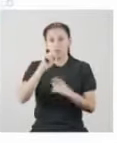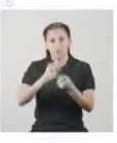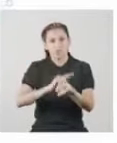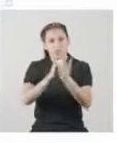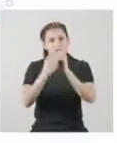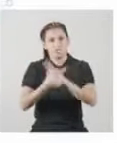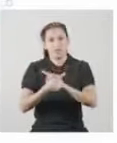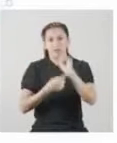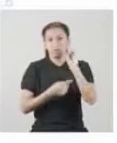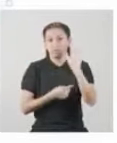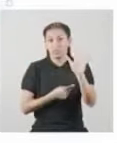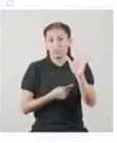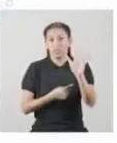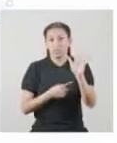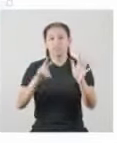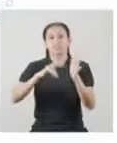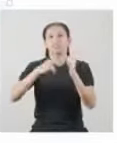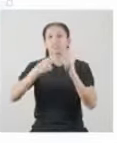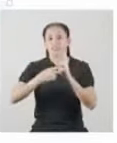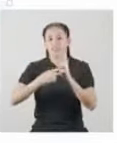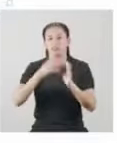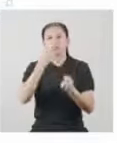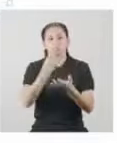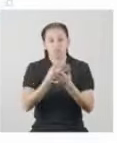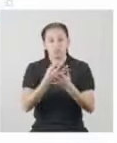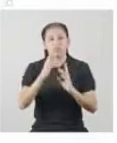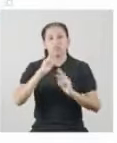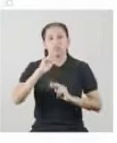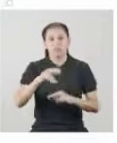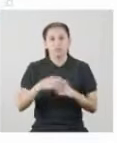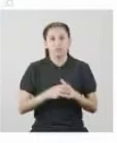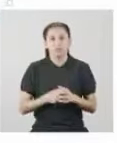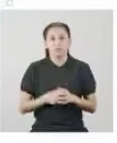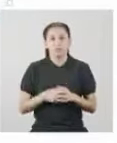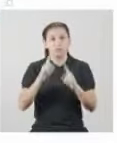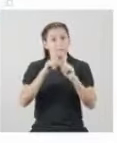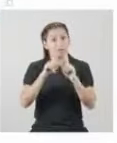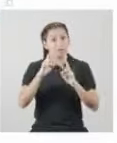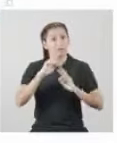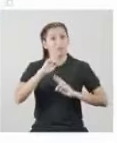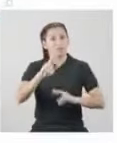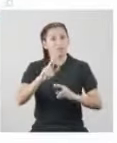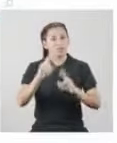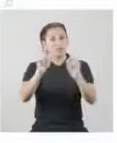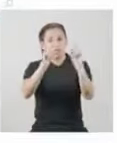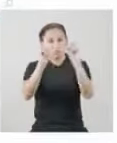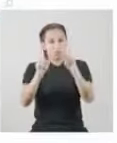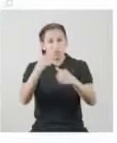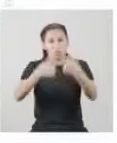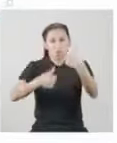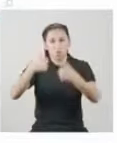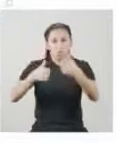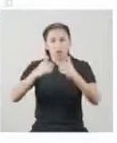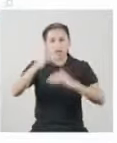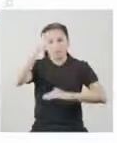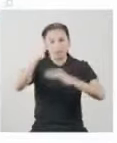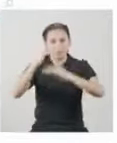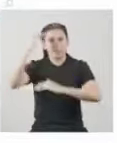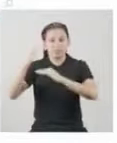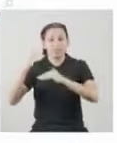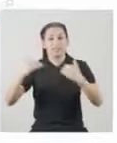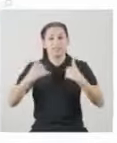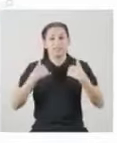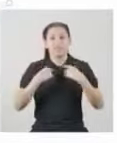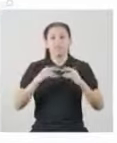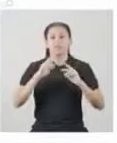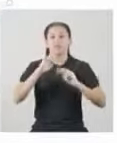una varianza de 5 indicaría buenos resultados. Pero para responder a la pregunta, ¿cuál es la varianza de las tallas